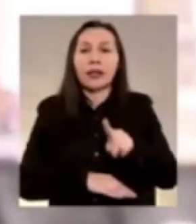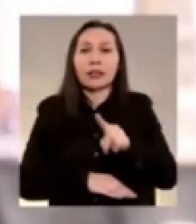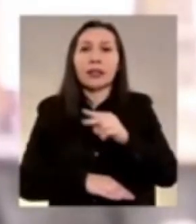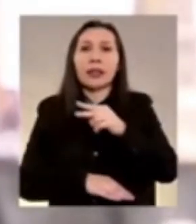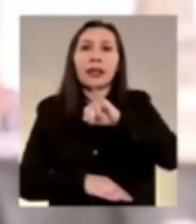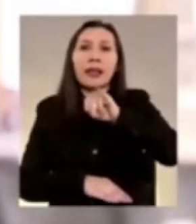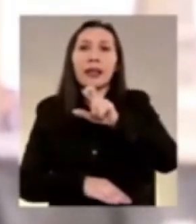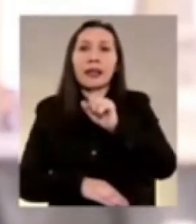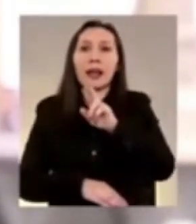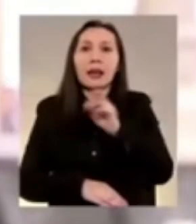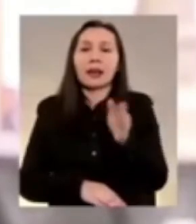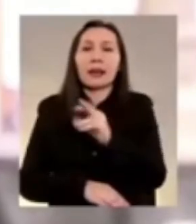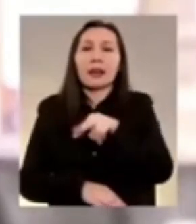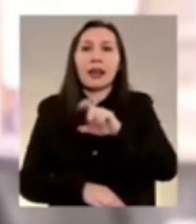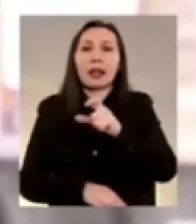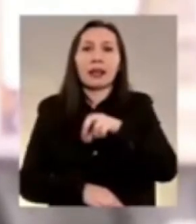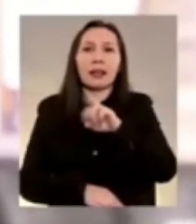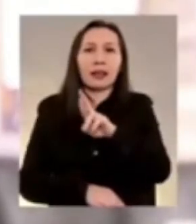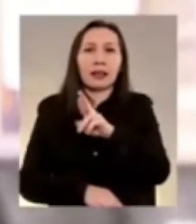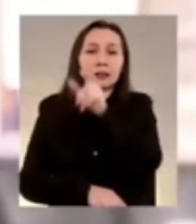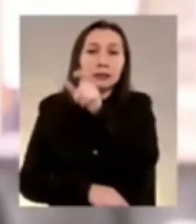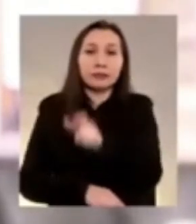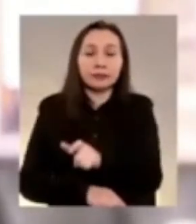Carnegme que